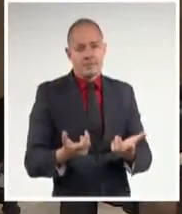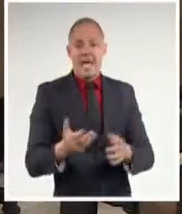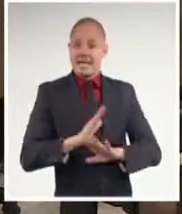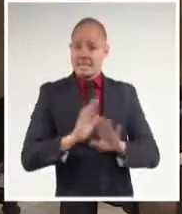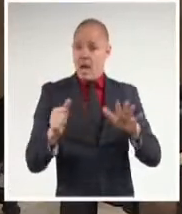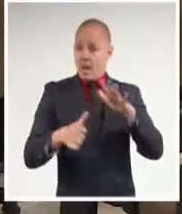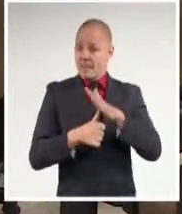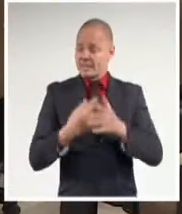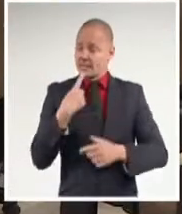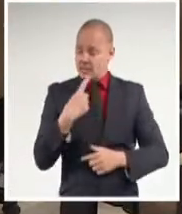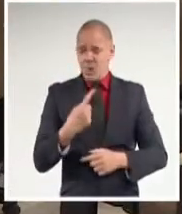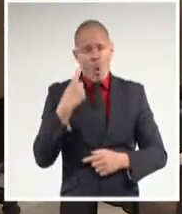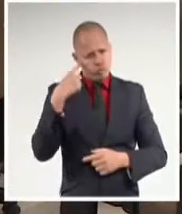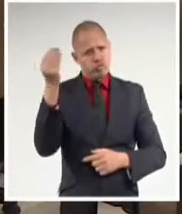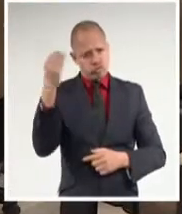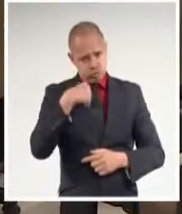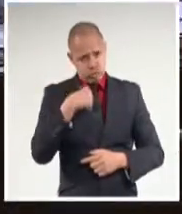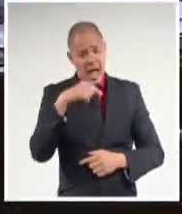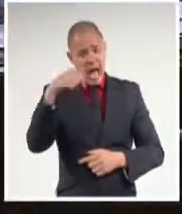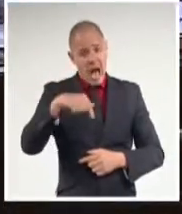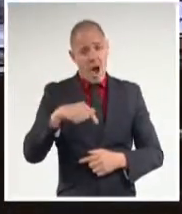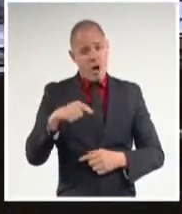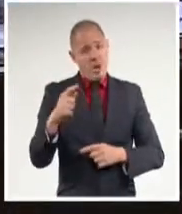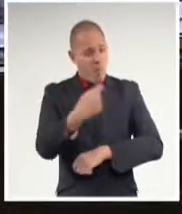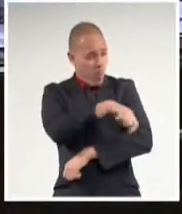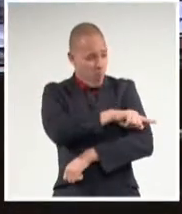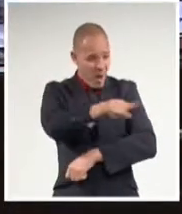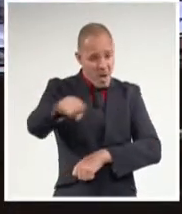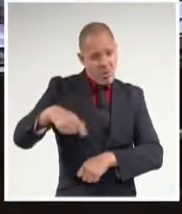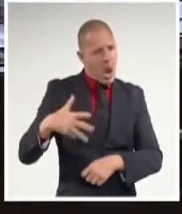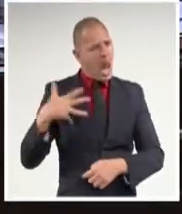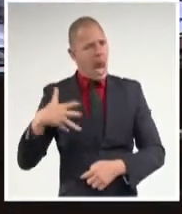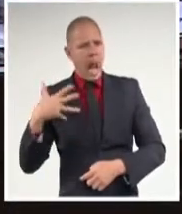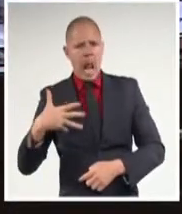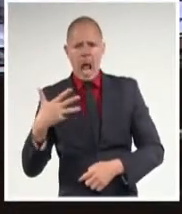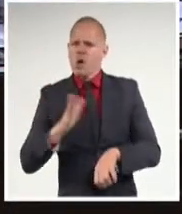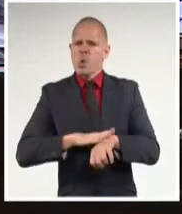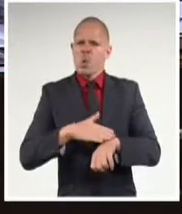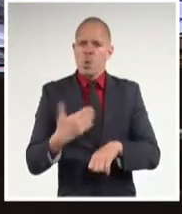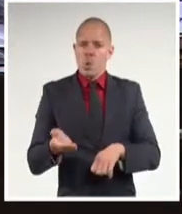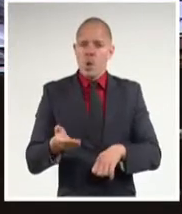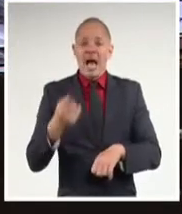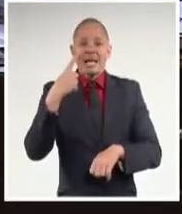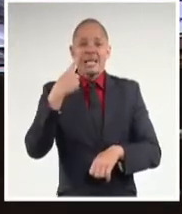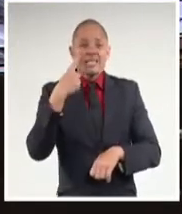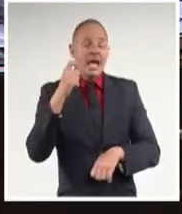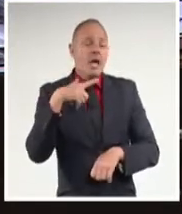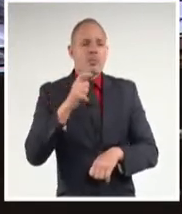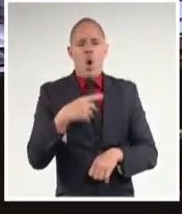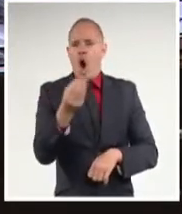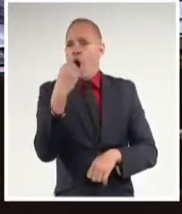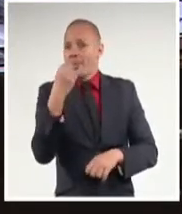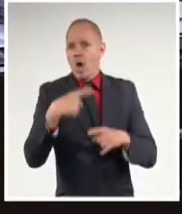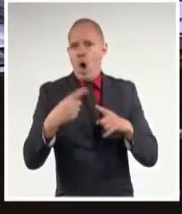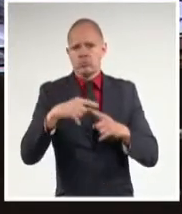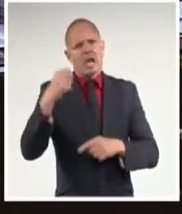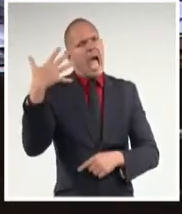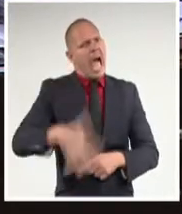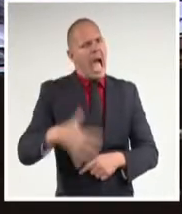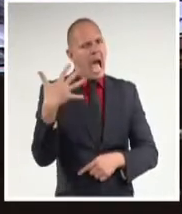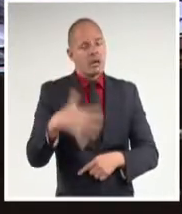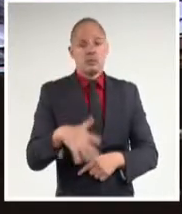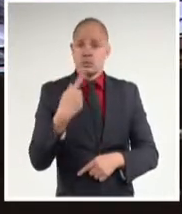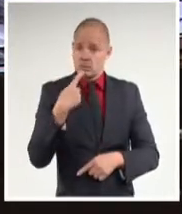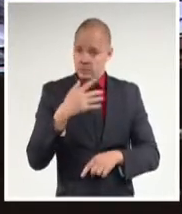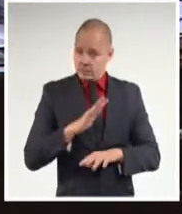genera hoy en la población y al que el Estado y el partido dedican toda su atención. Al respecto, compartió un grupo de ideas que se implementarán